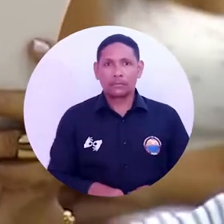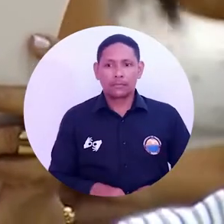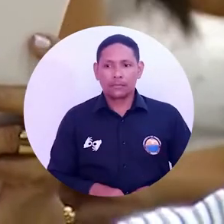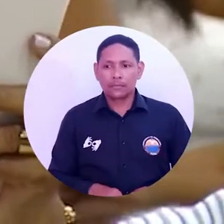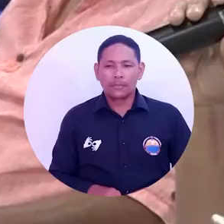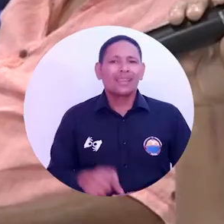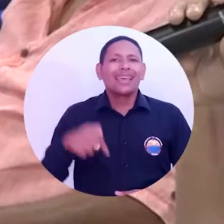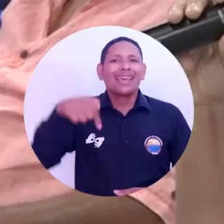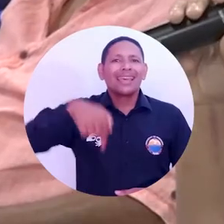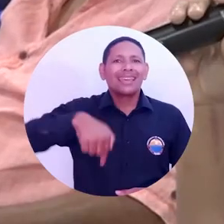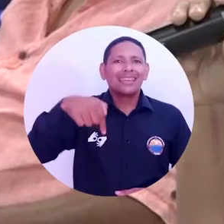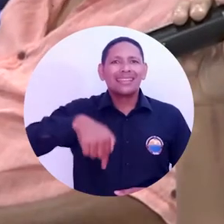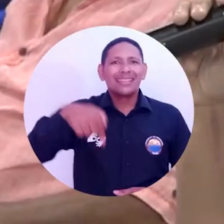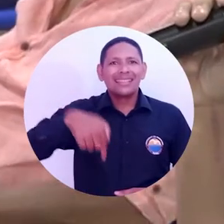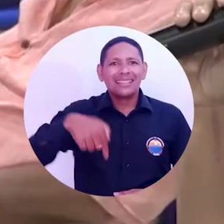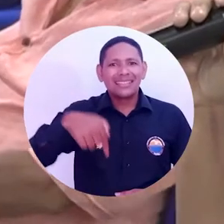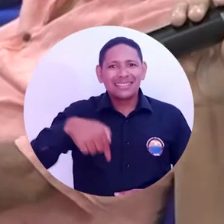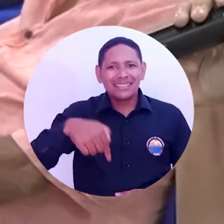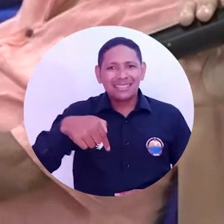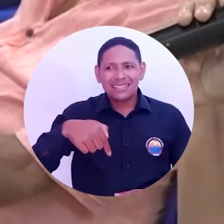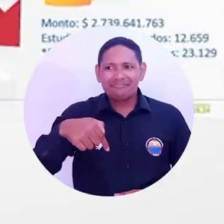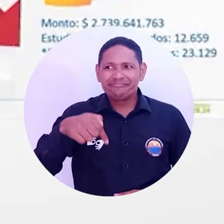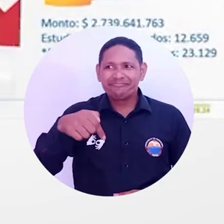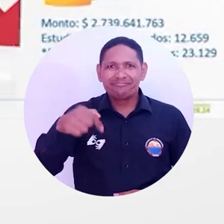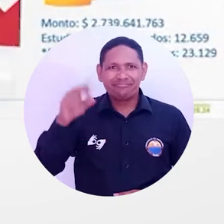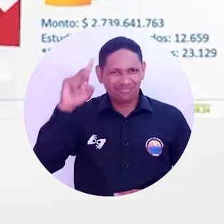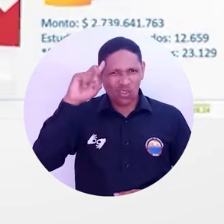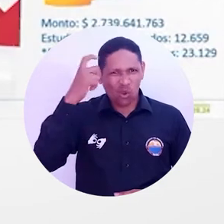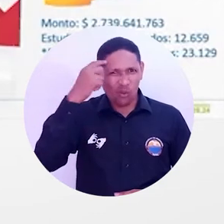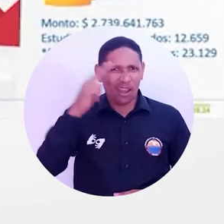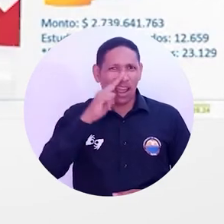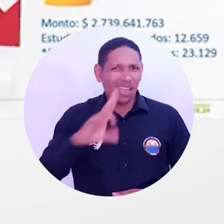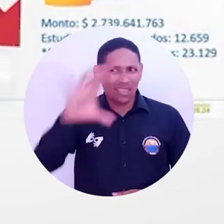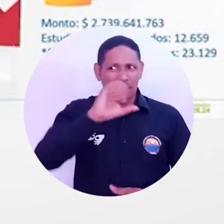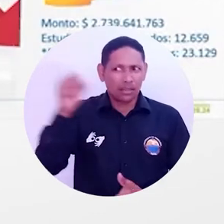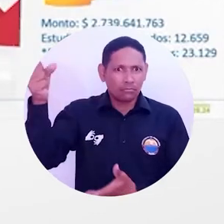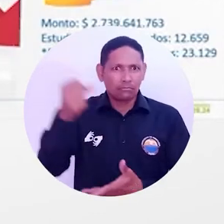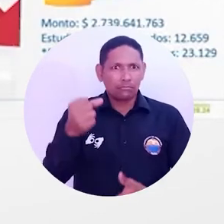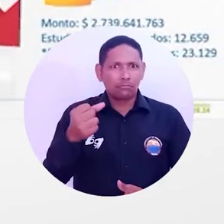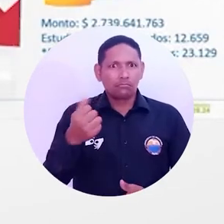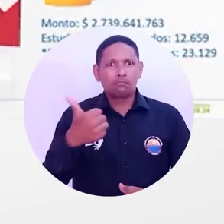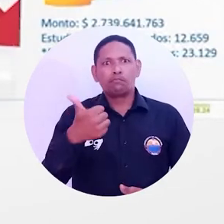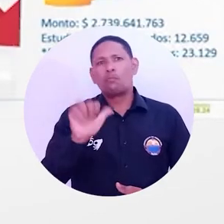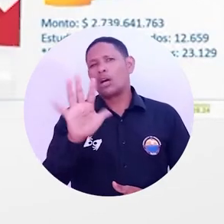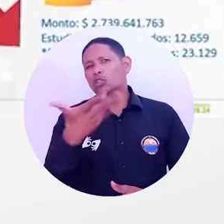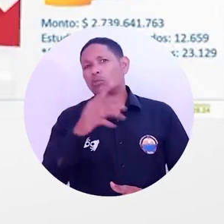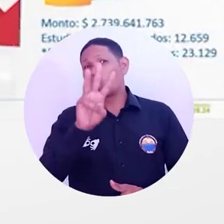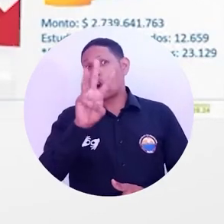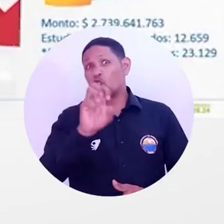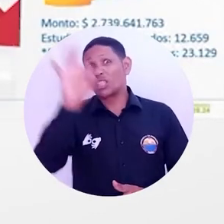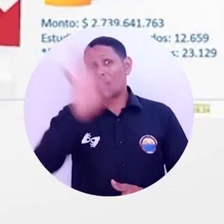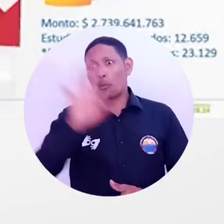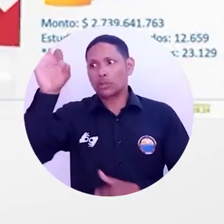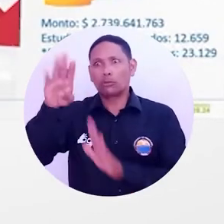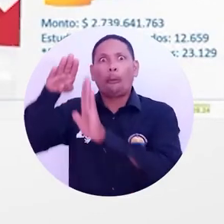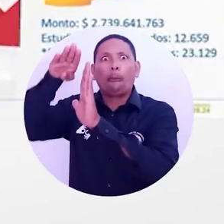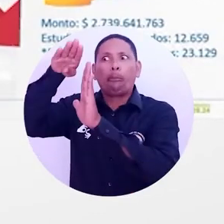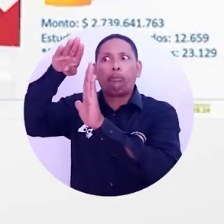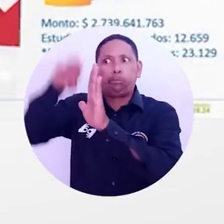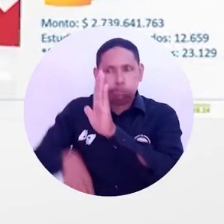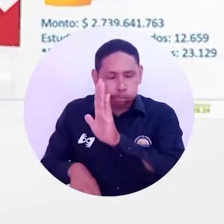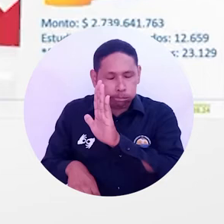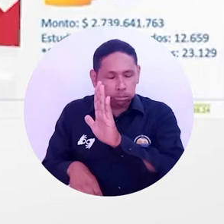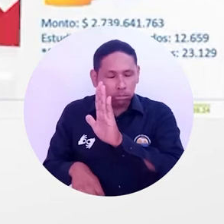periodo con el aporte del Departamento? Una reducción de casi el 80% en el aporte promedio por